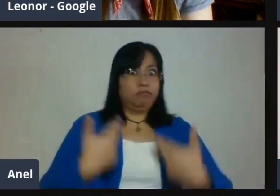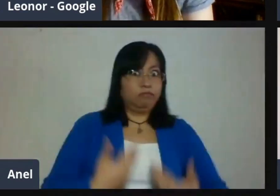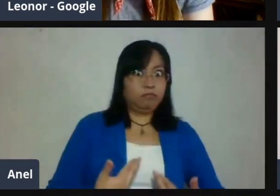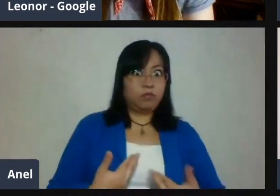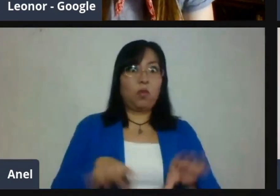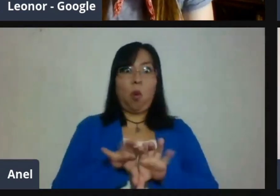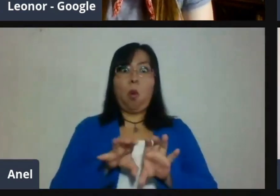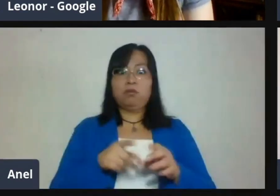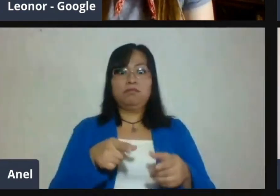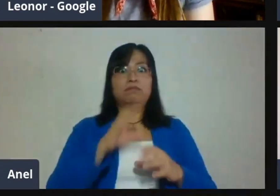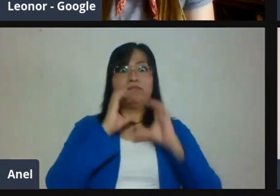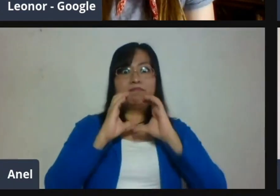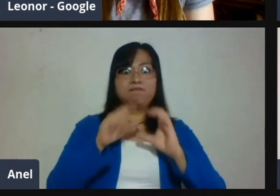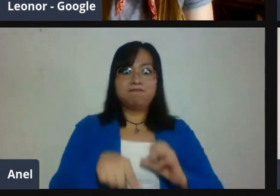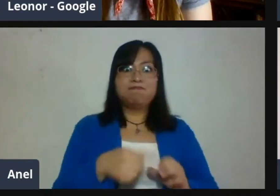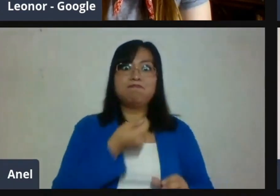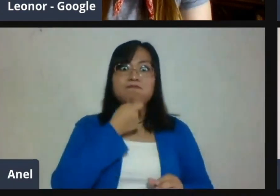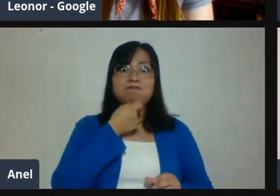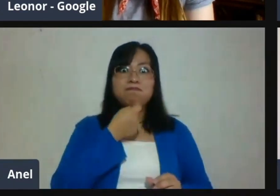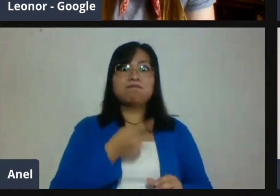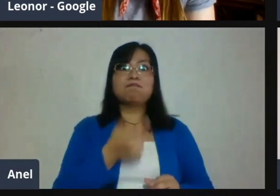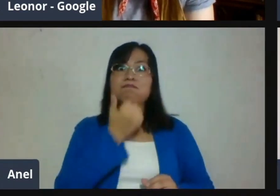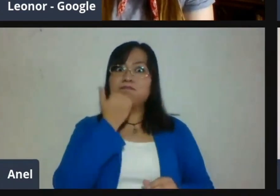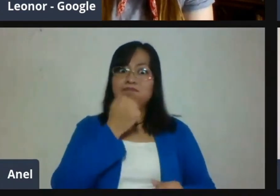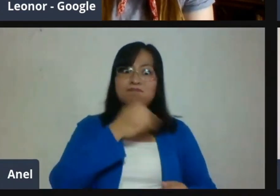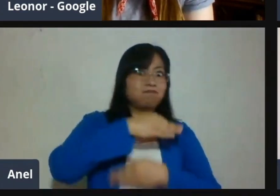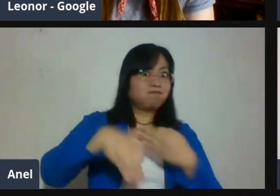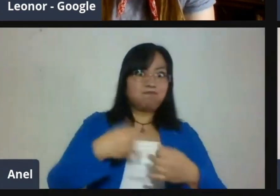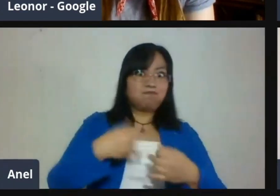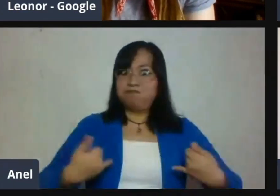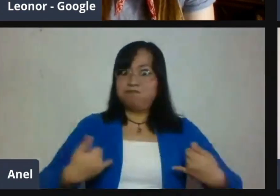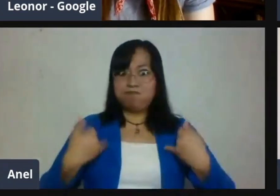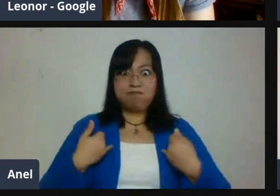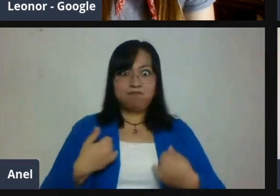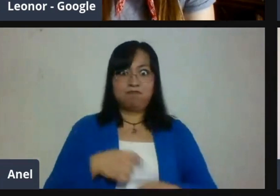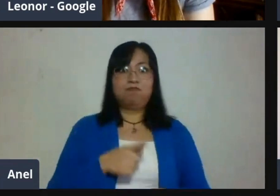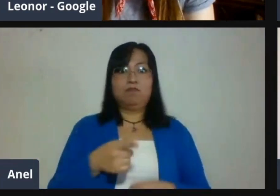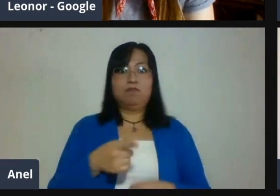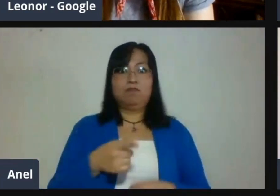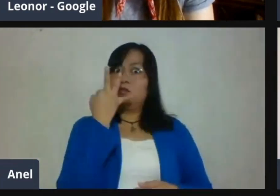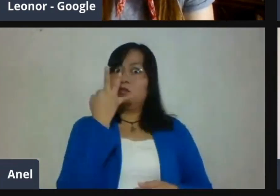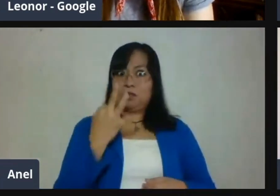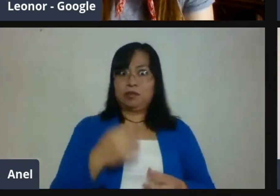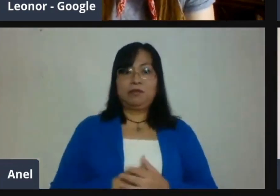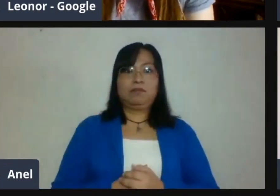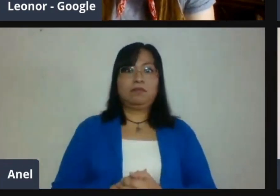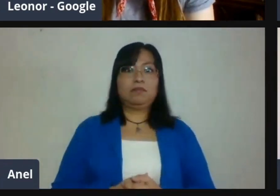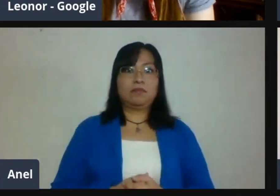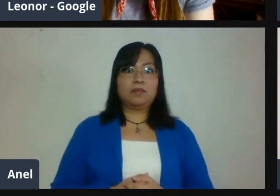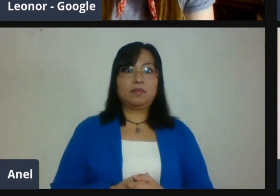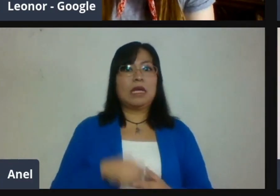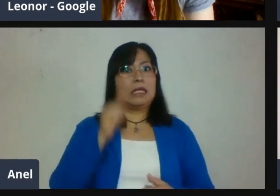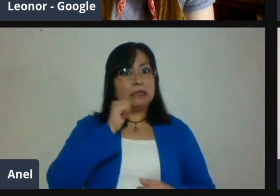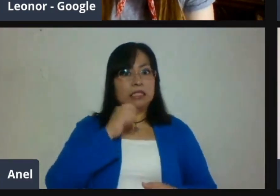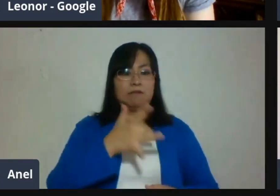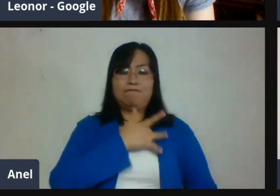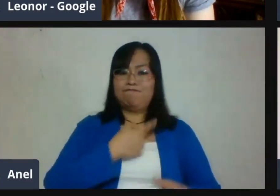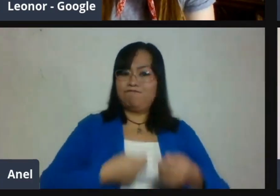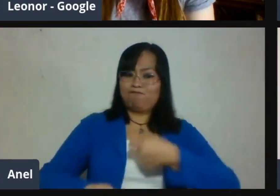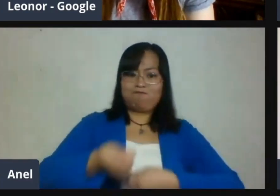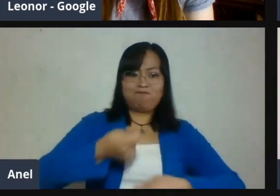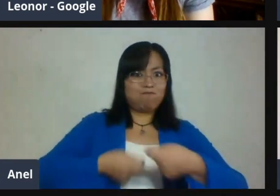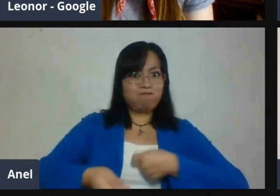partir de un término de empatía muy claro. Hay una situación única familiar que nos está conformando